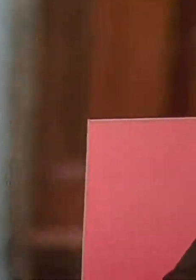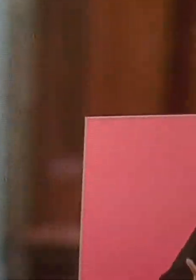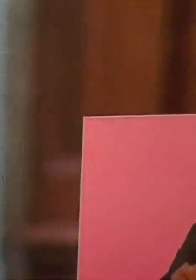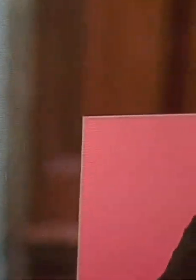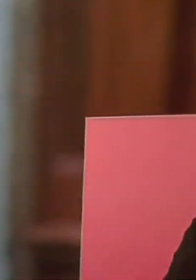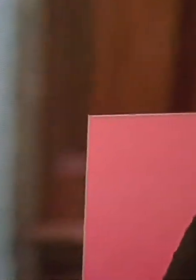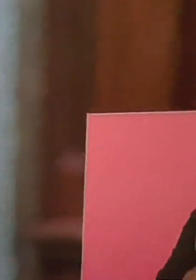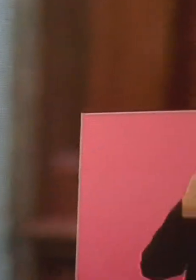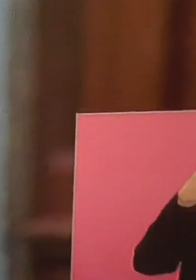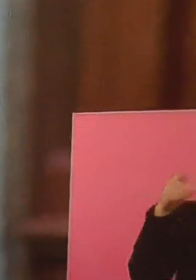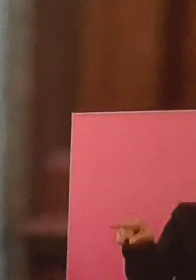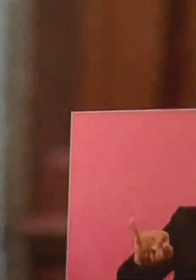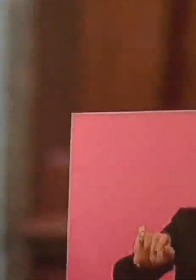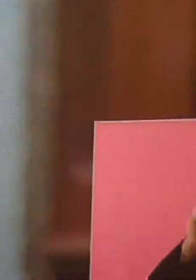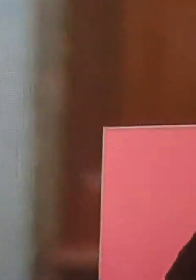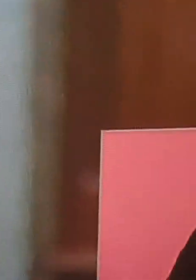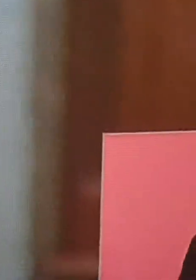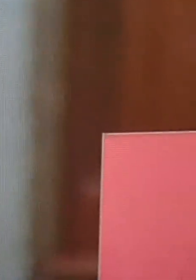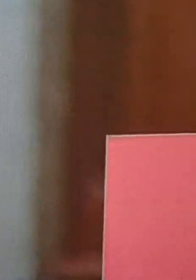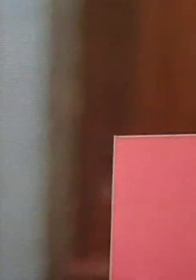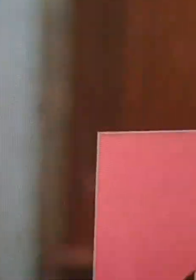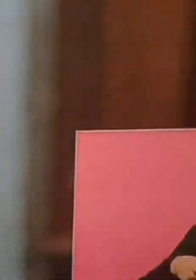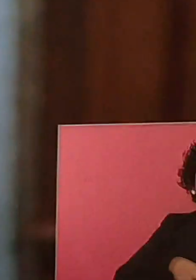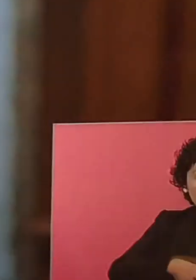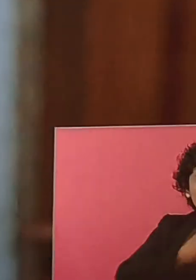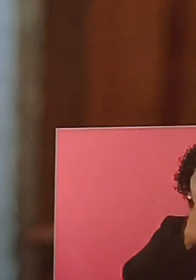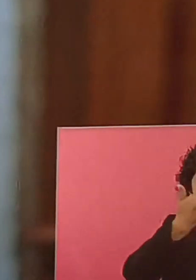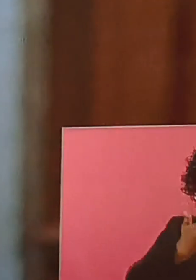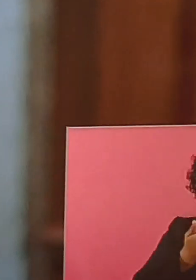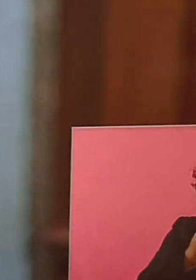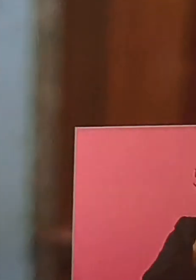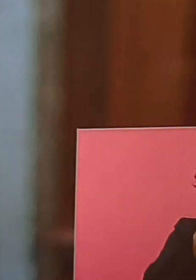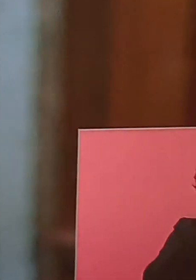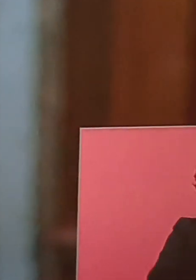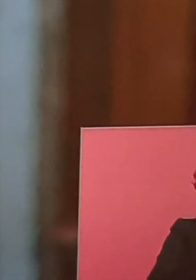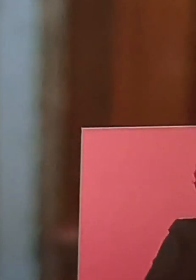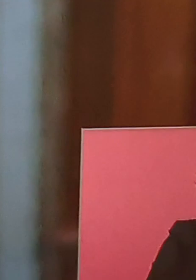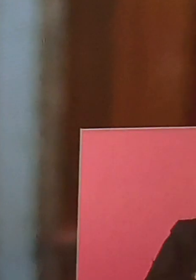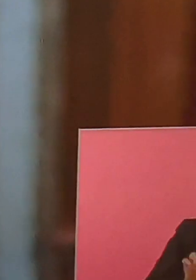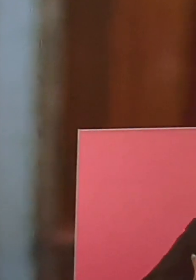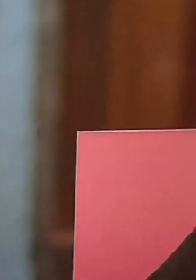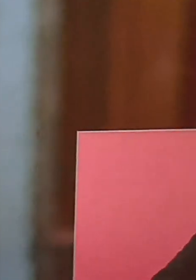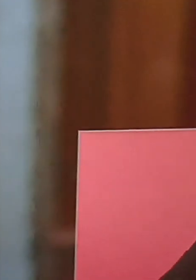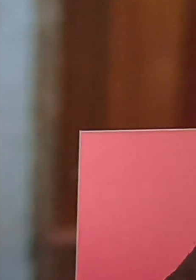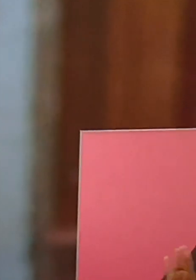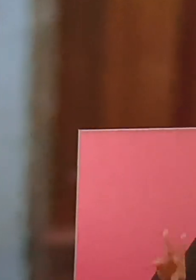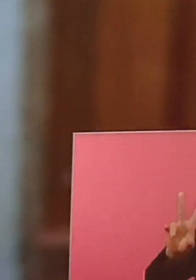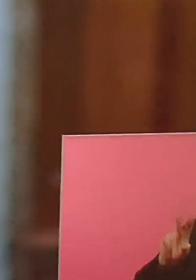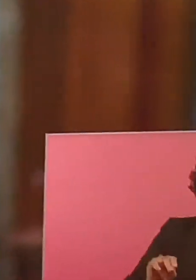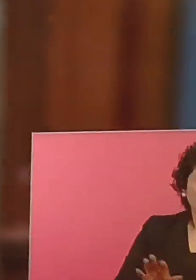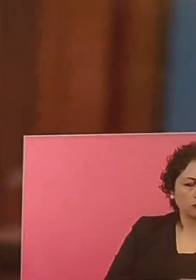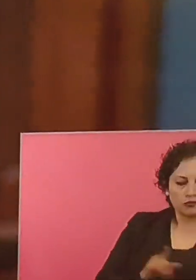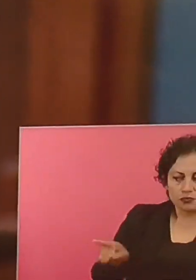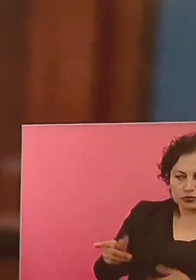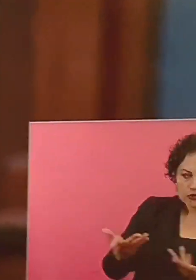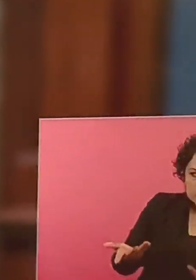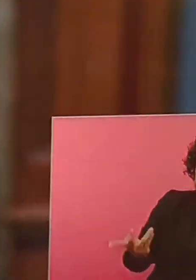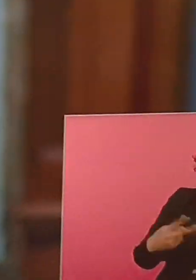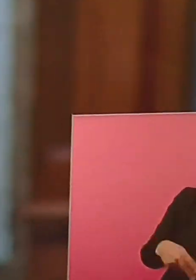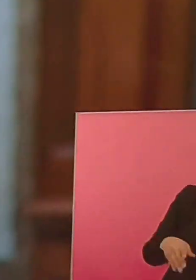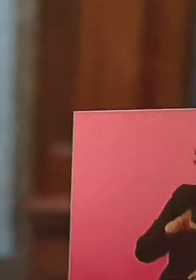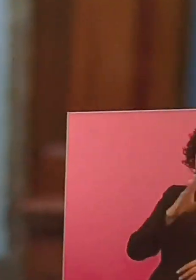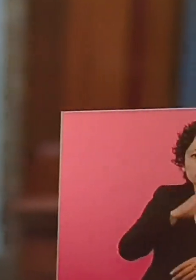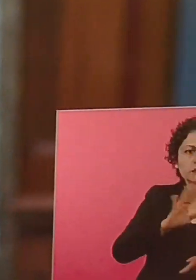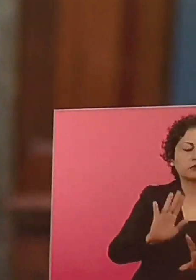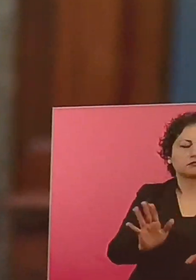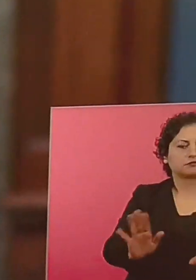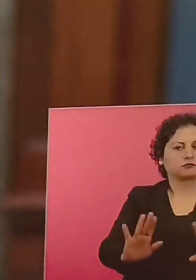...inconformidad por parte de ciertos equipos que no contratan a esos jugadores porque sienten que están en una desventaja deportiva y